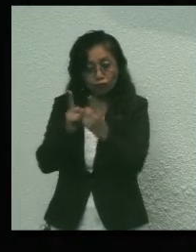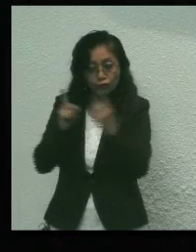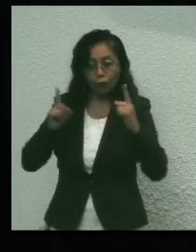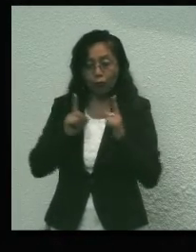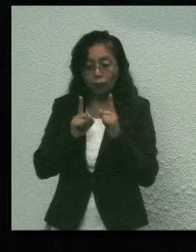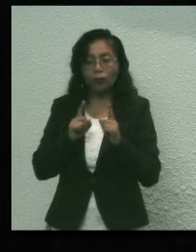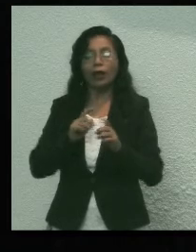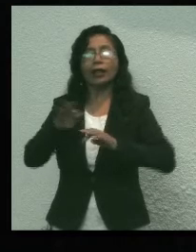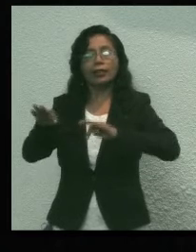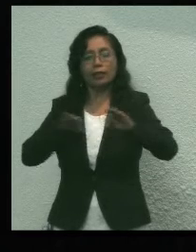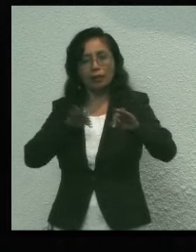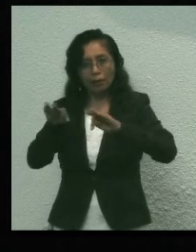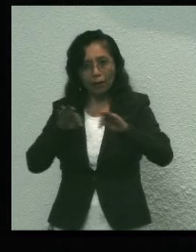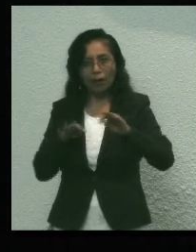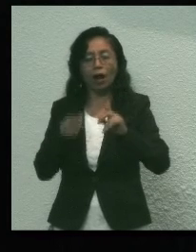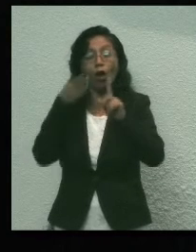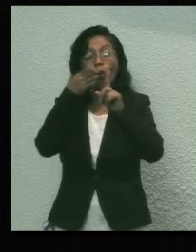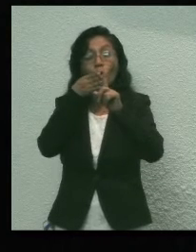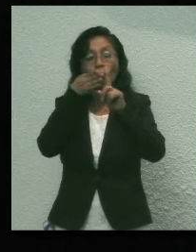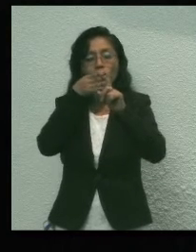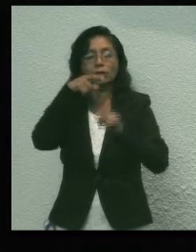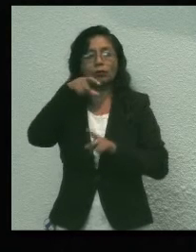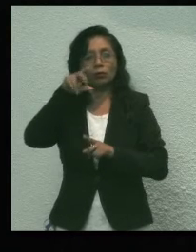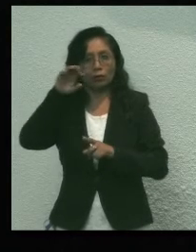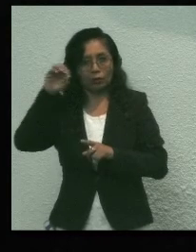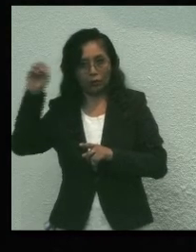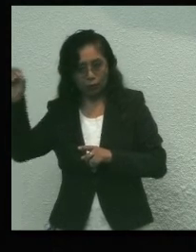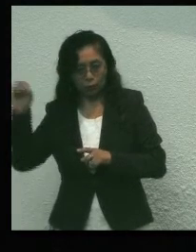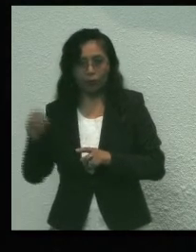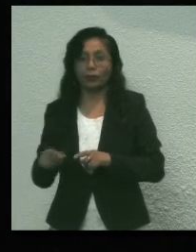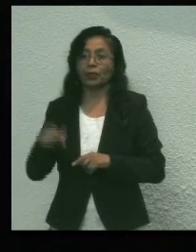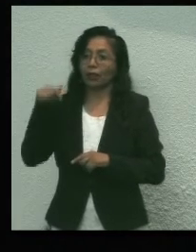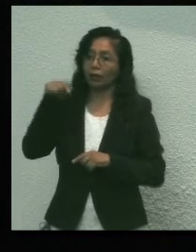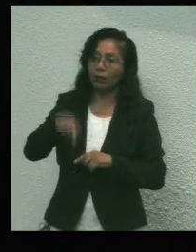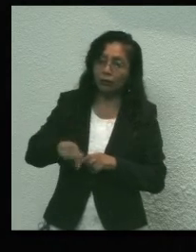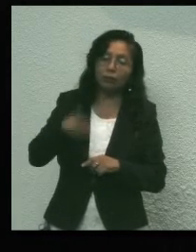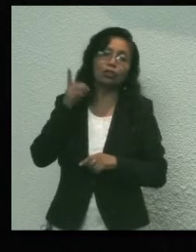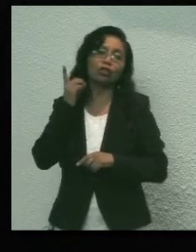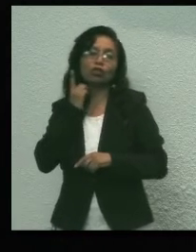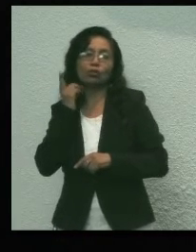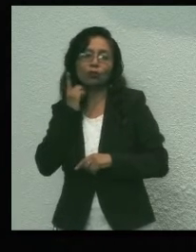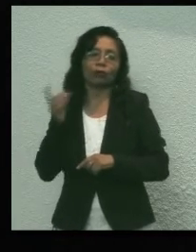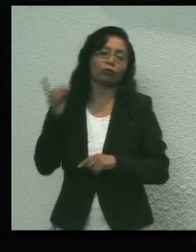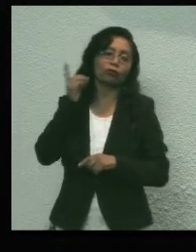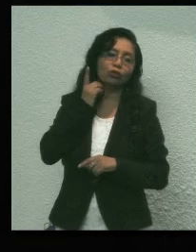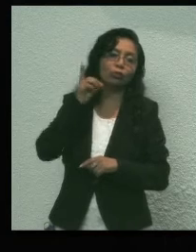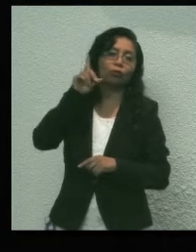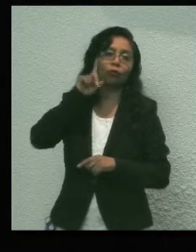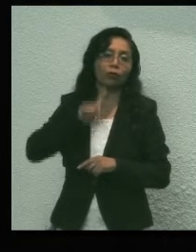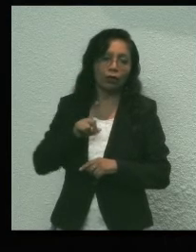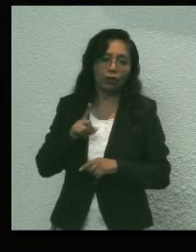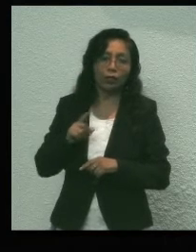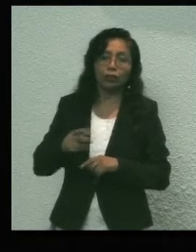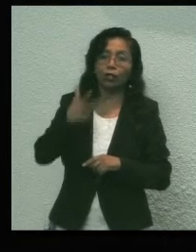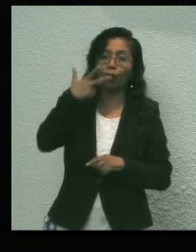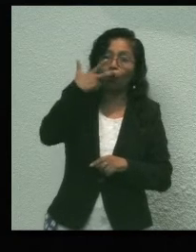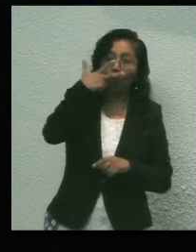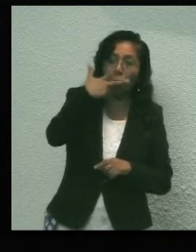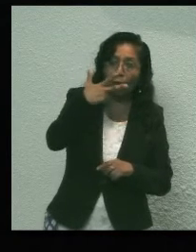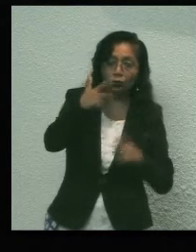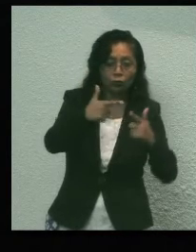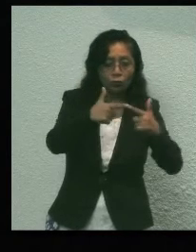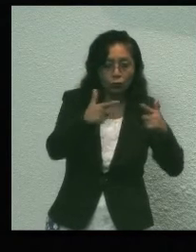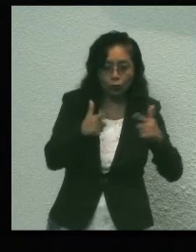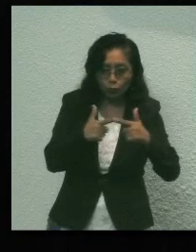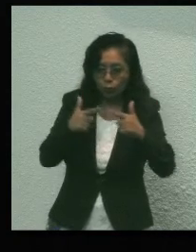Quintana Roo. En esta legislatura servimos diputadas y diputados de ocho distintas fuerzas